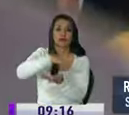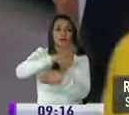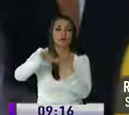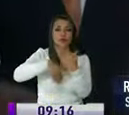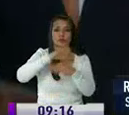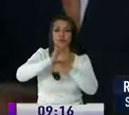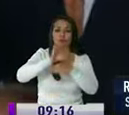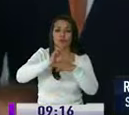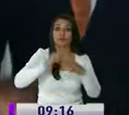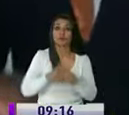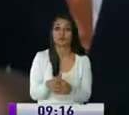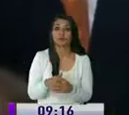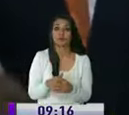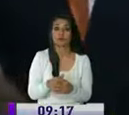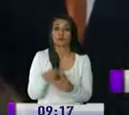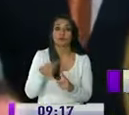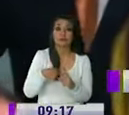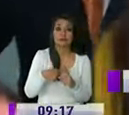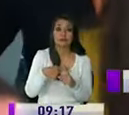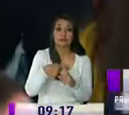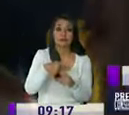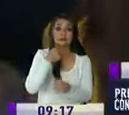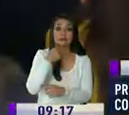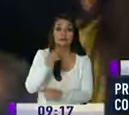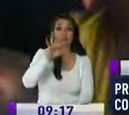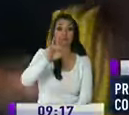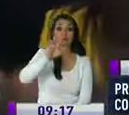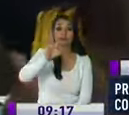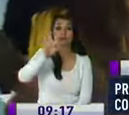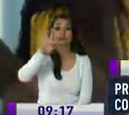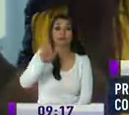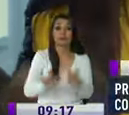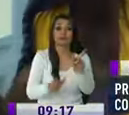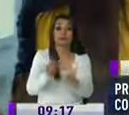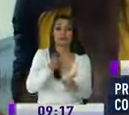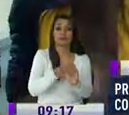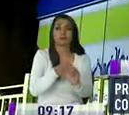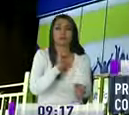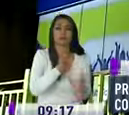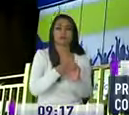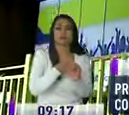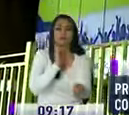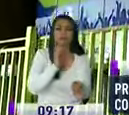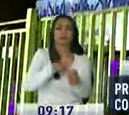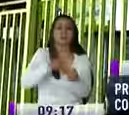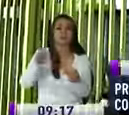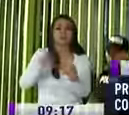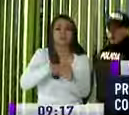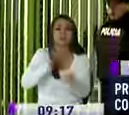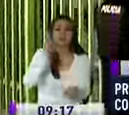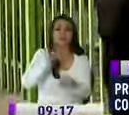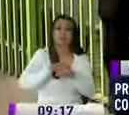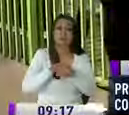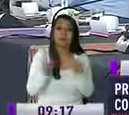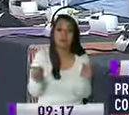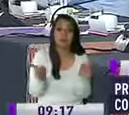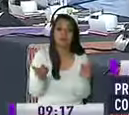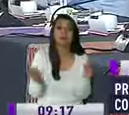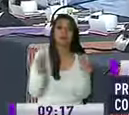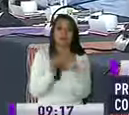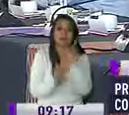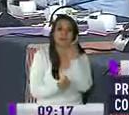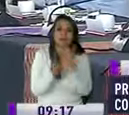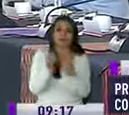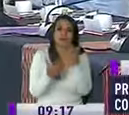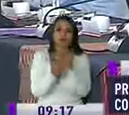nacional durante los últimos meses se afirmó que 934 personas se habrían desafiliado de alianza país sin embargo las